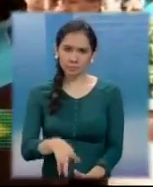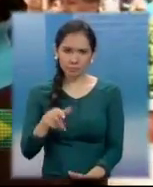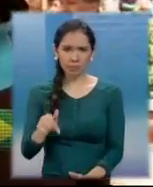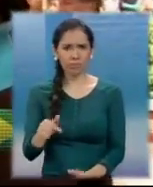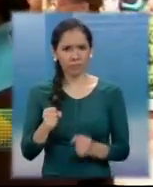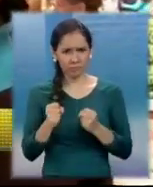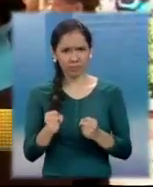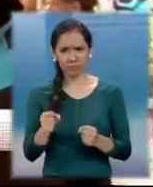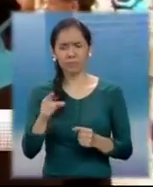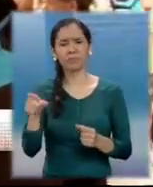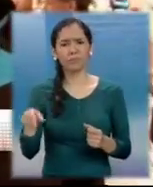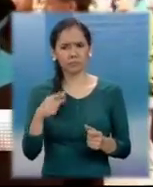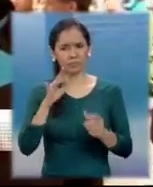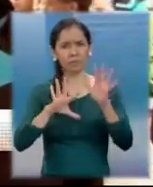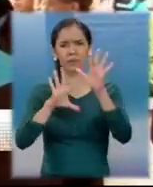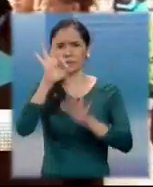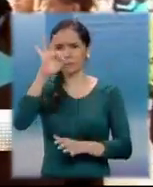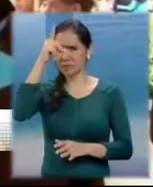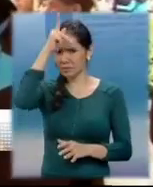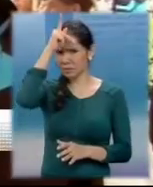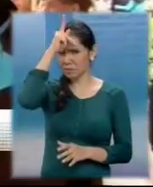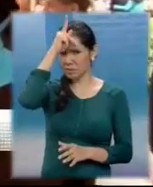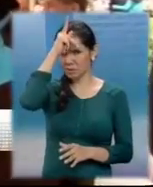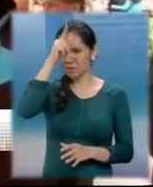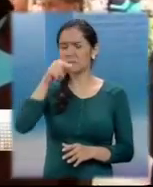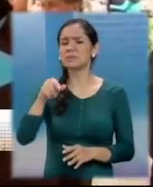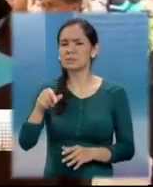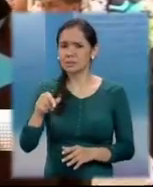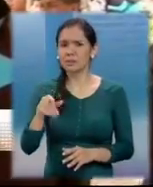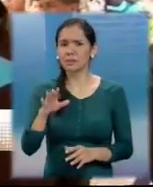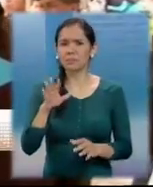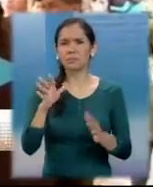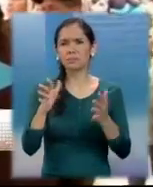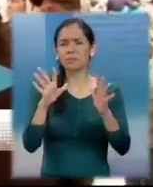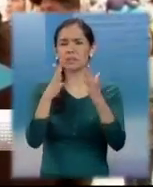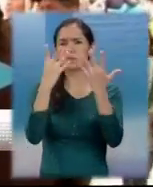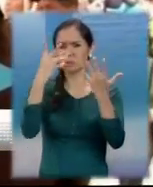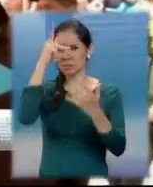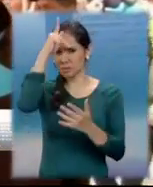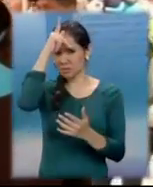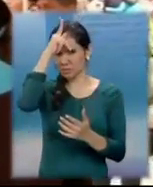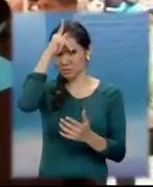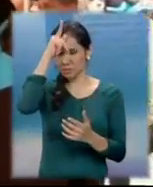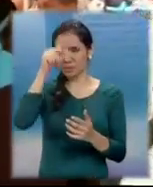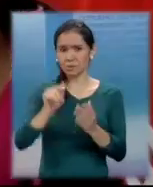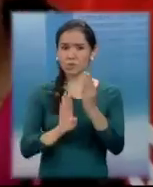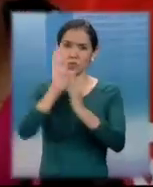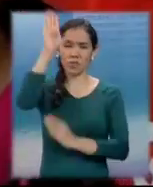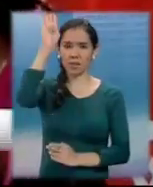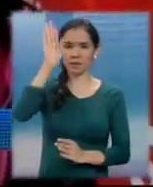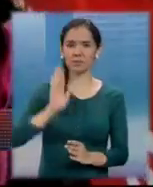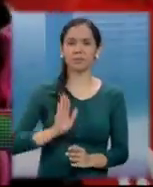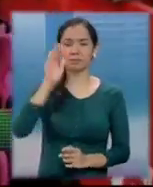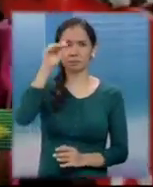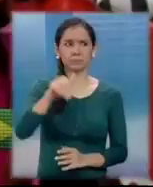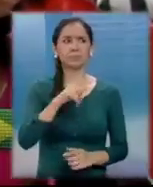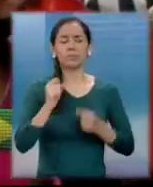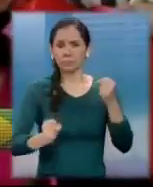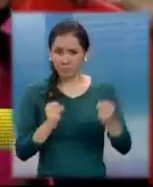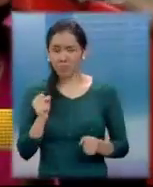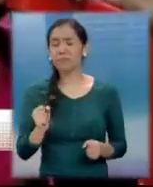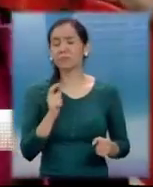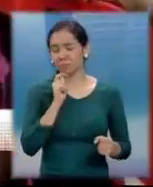parte es de 13 kilómetros y 19 kilómetros en subidas. Y una carrera muy bonita,